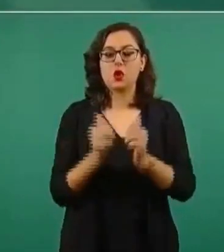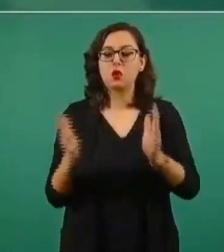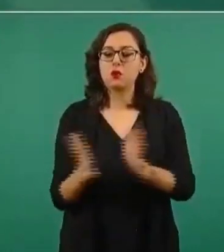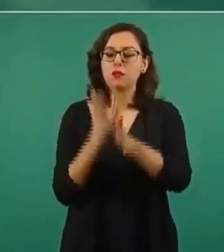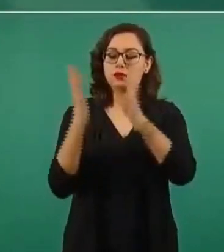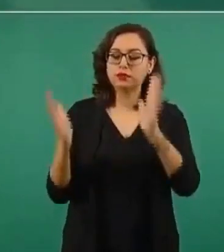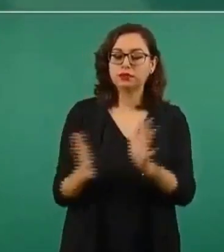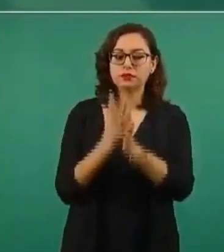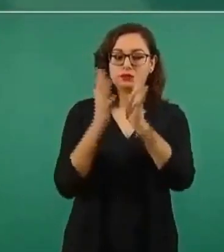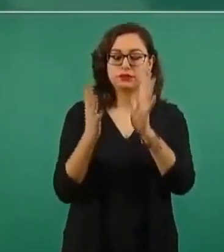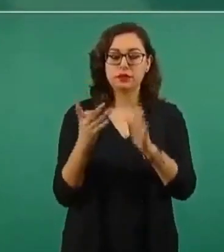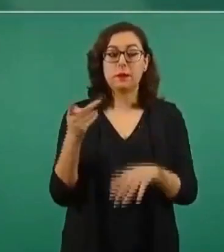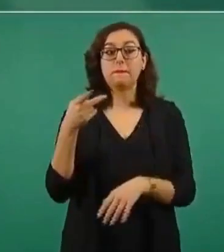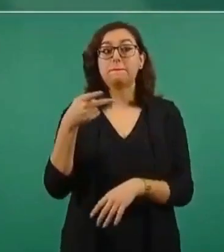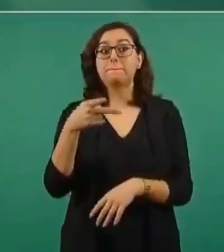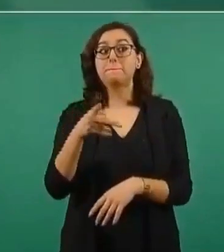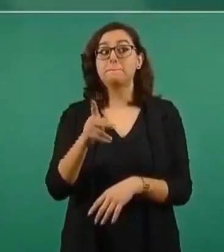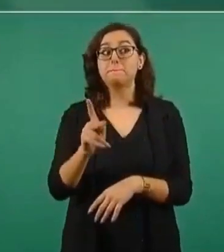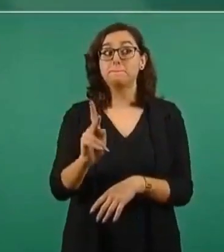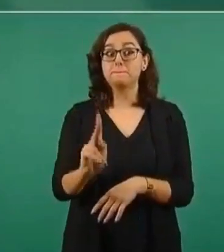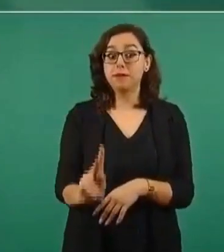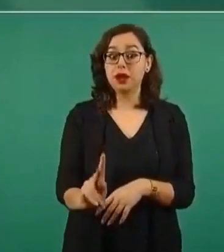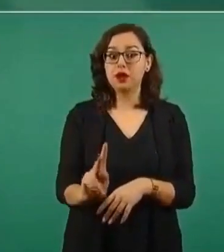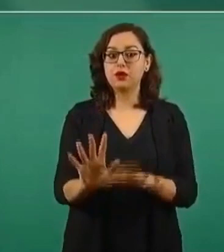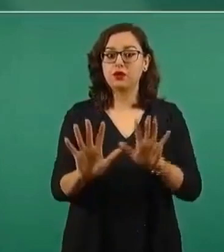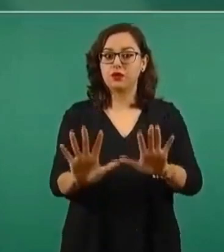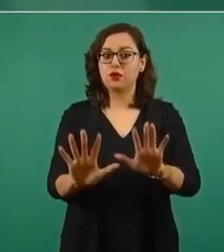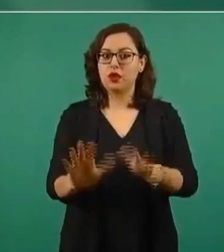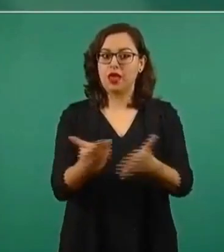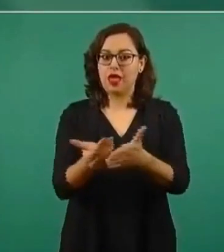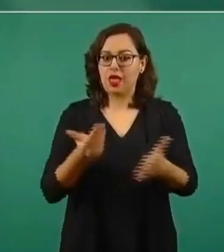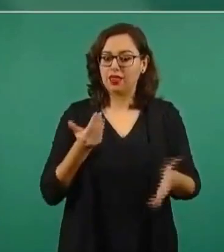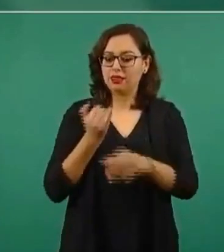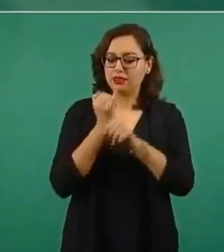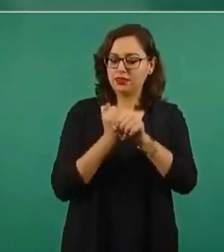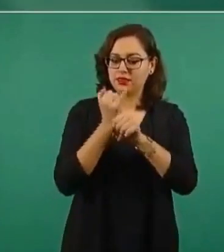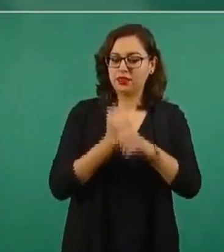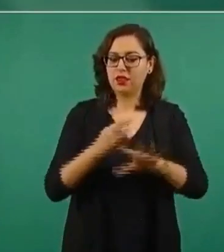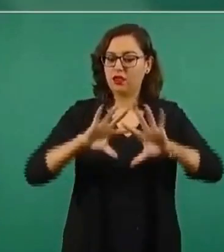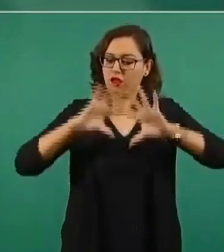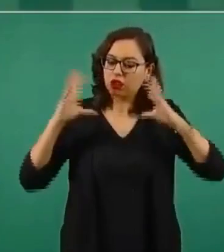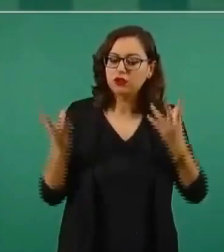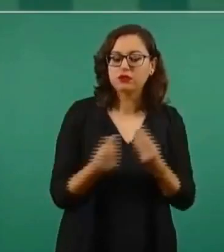tengamos la información. completa.